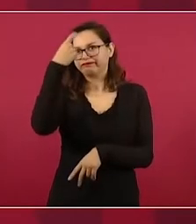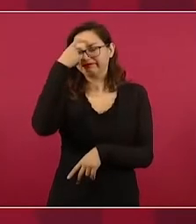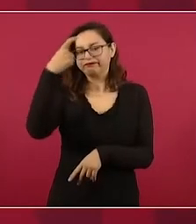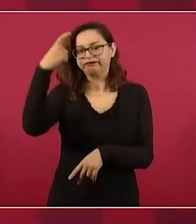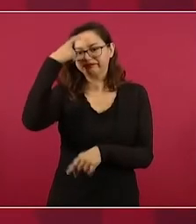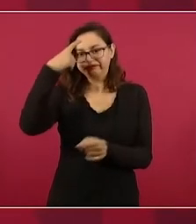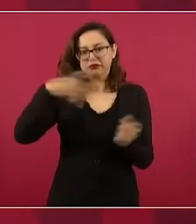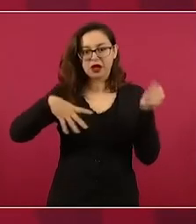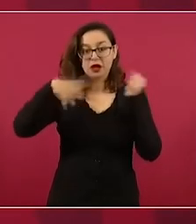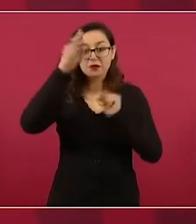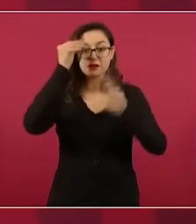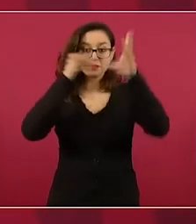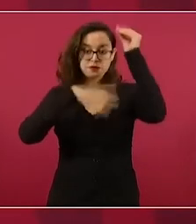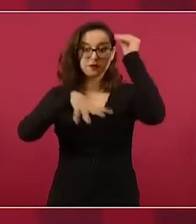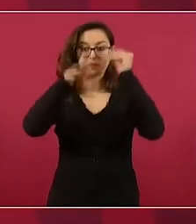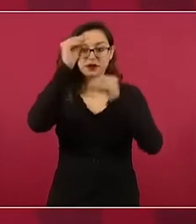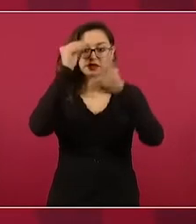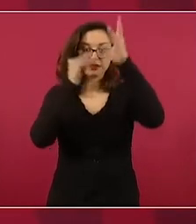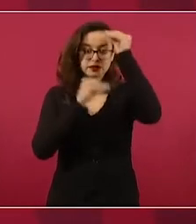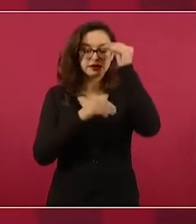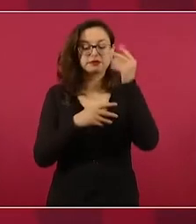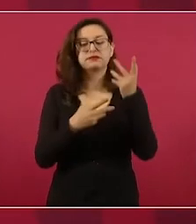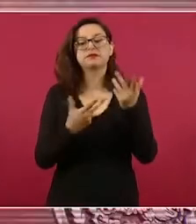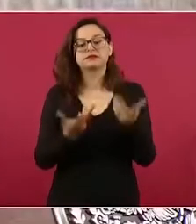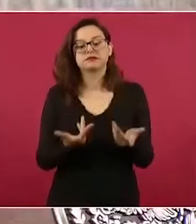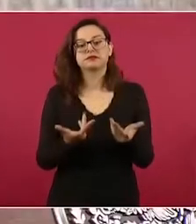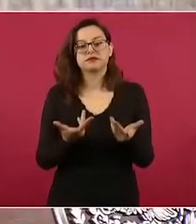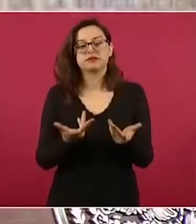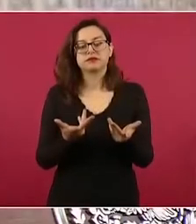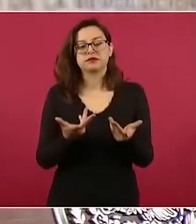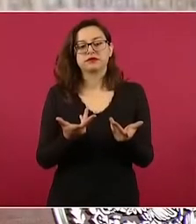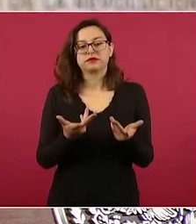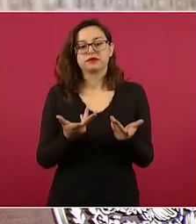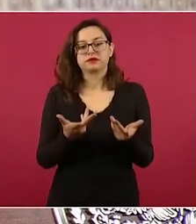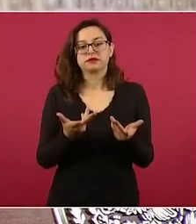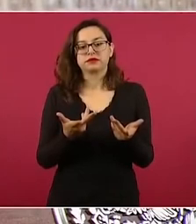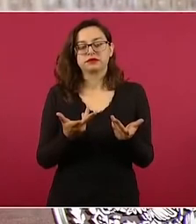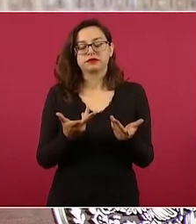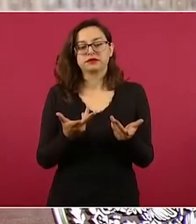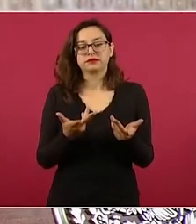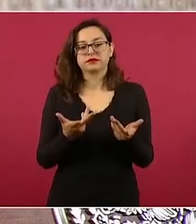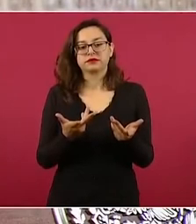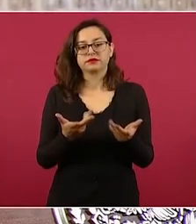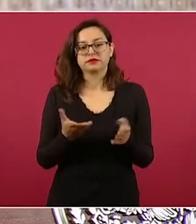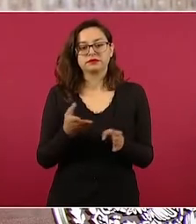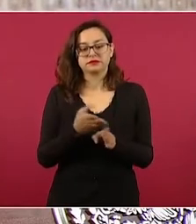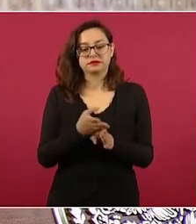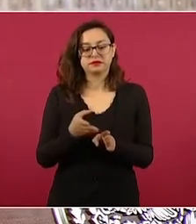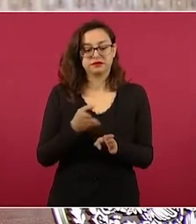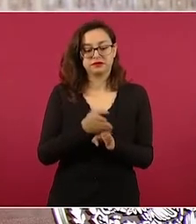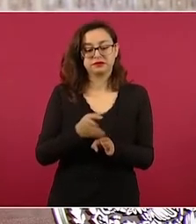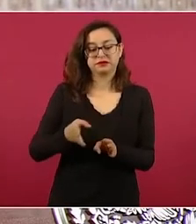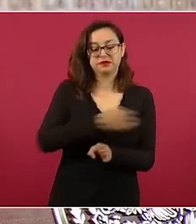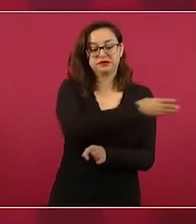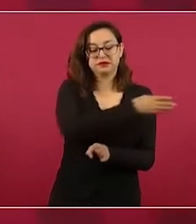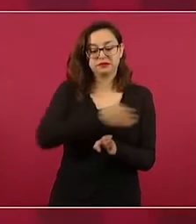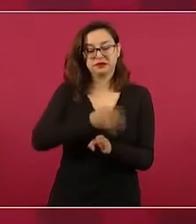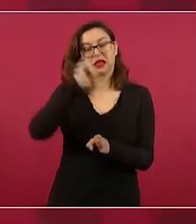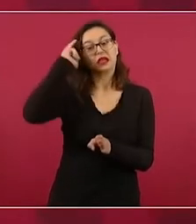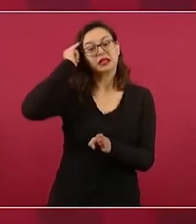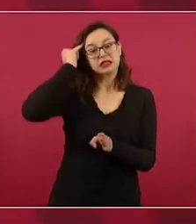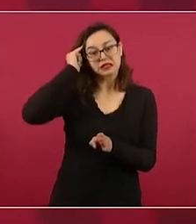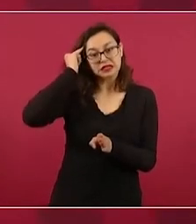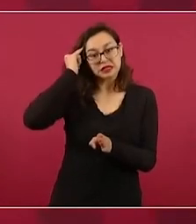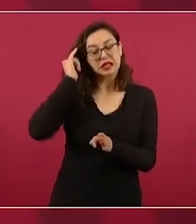a partir de la llegada de los invasores